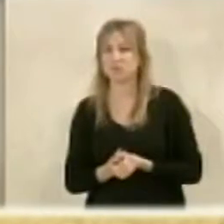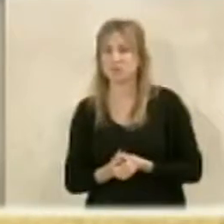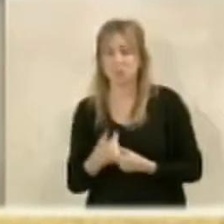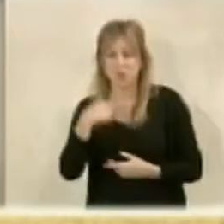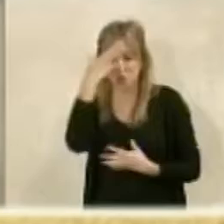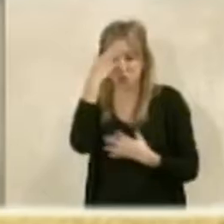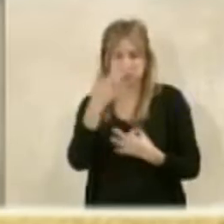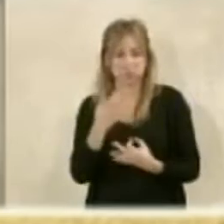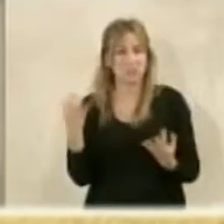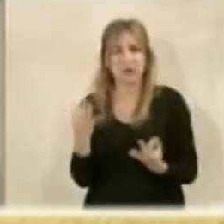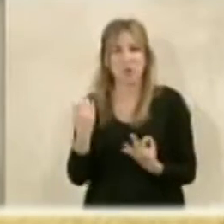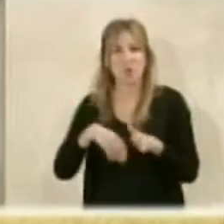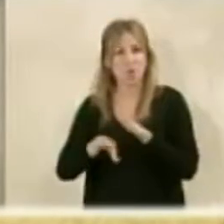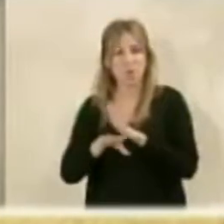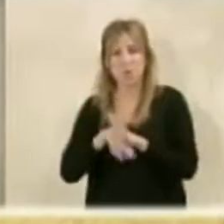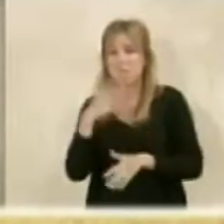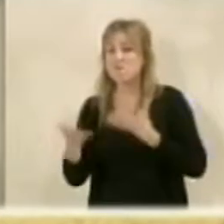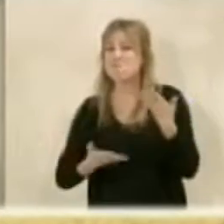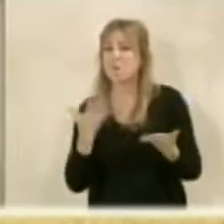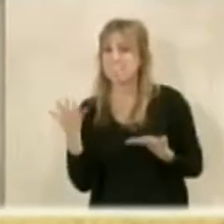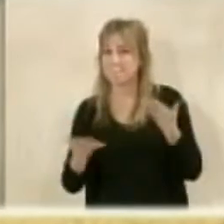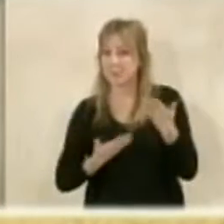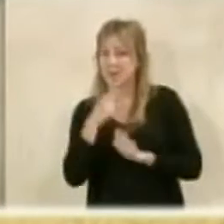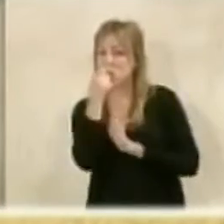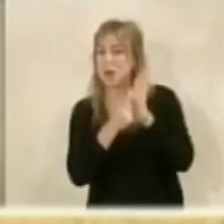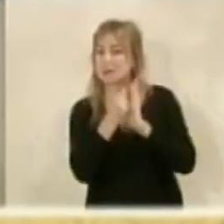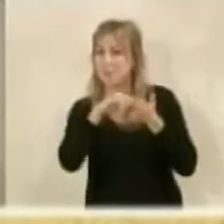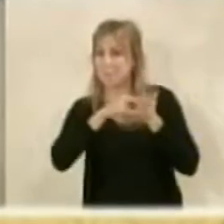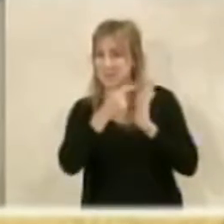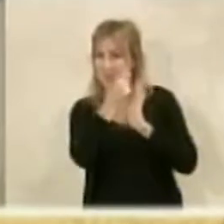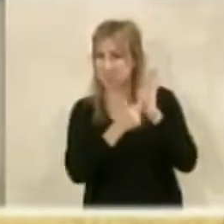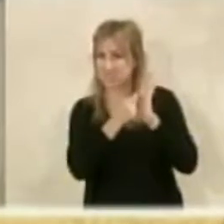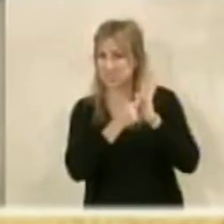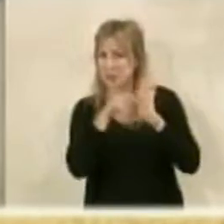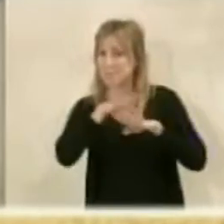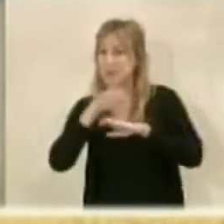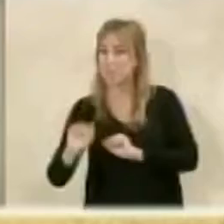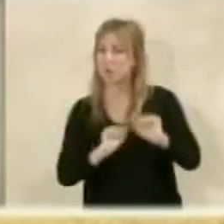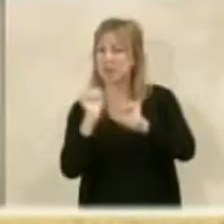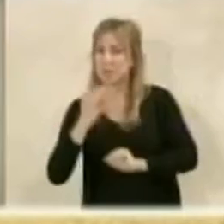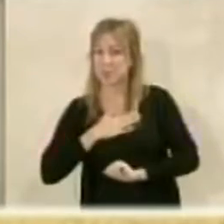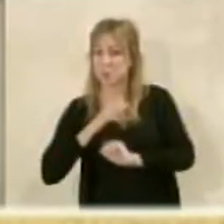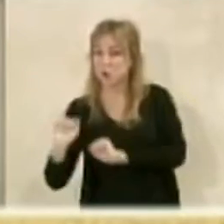Yo creo que lo que hay que seguir es fomentando las medidas para proteger el patrimonio,